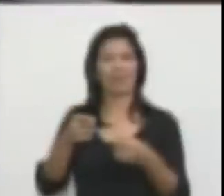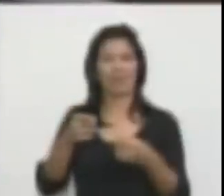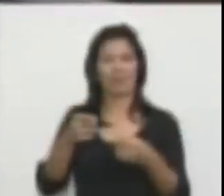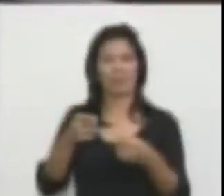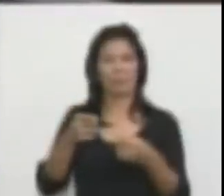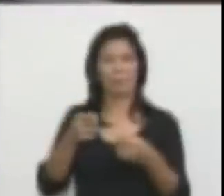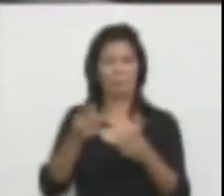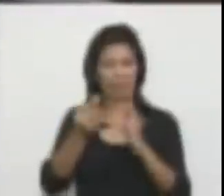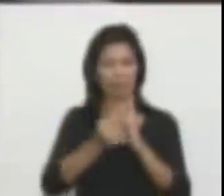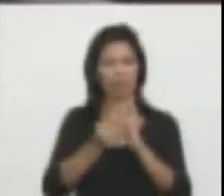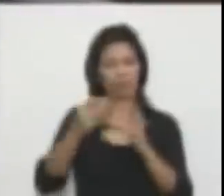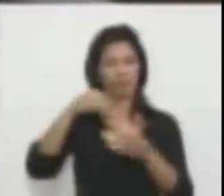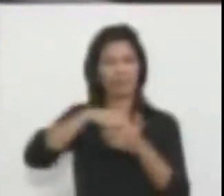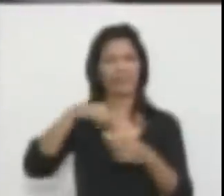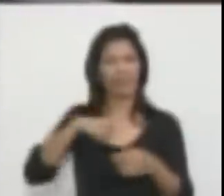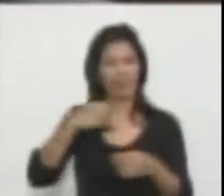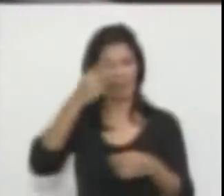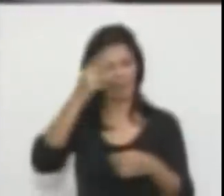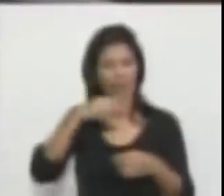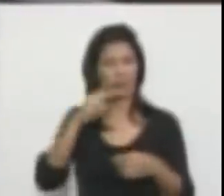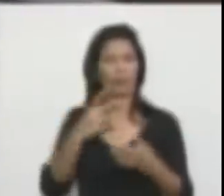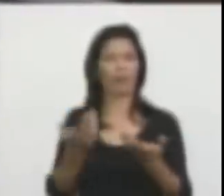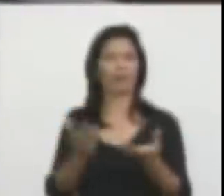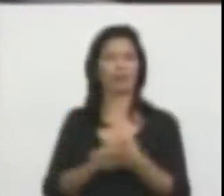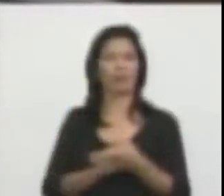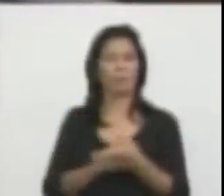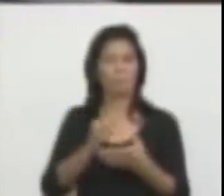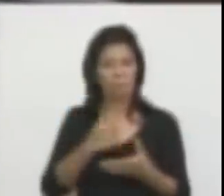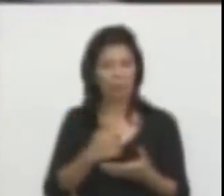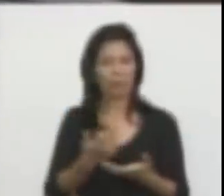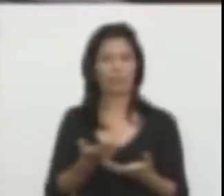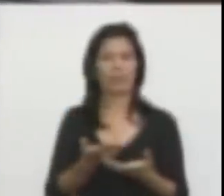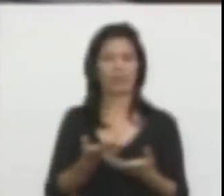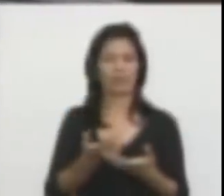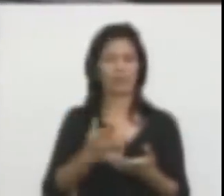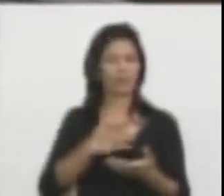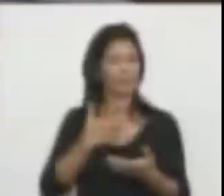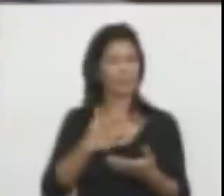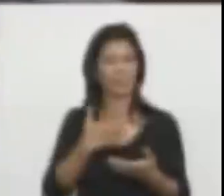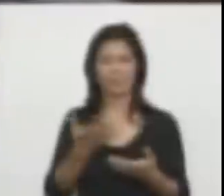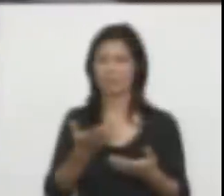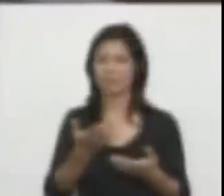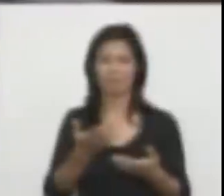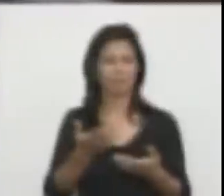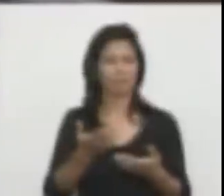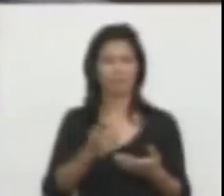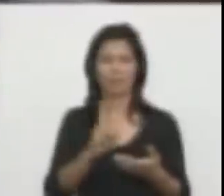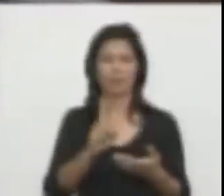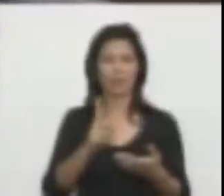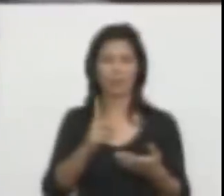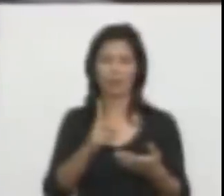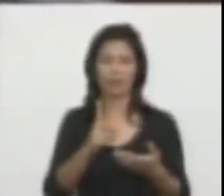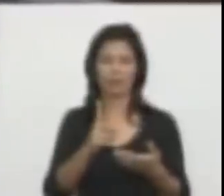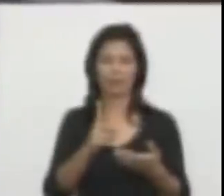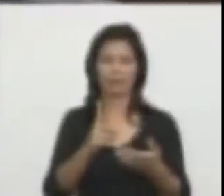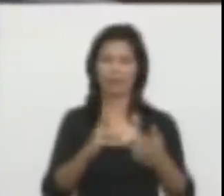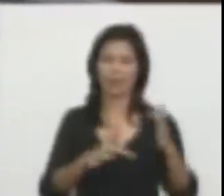carece de importancia, para mí no tiene trascendencia, para mí no justifica. O mejor,